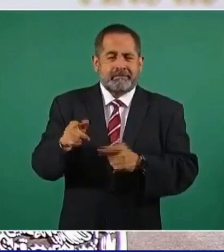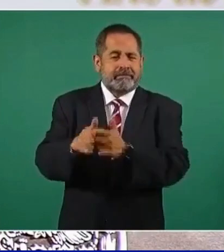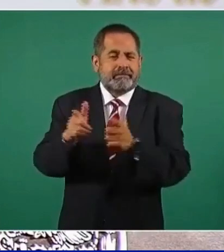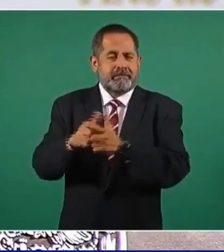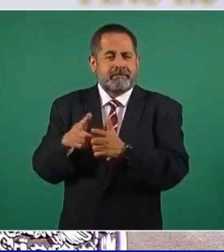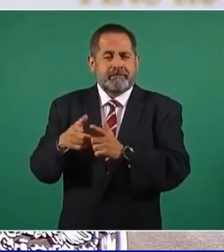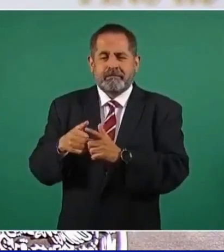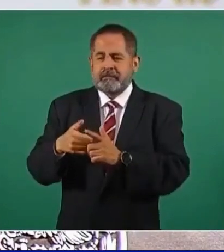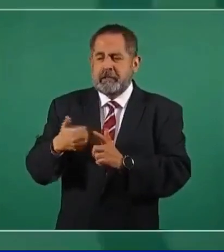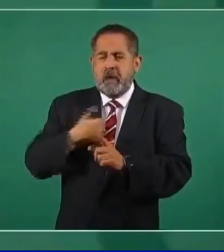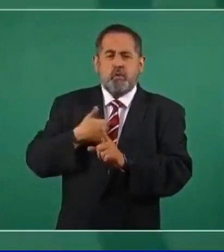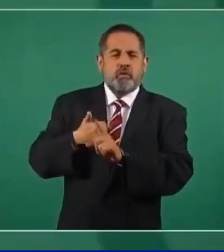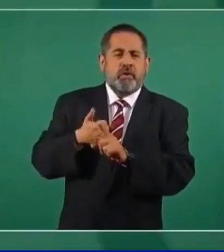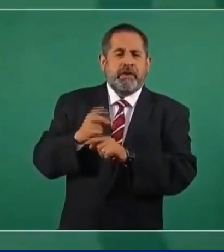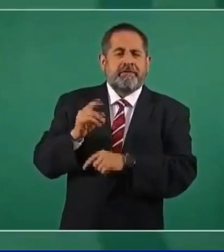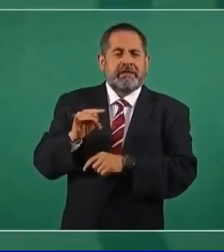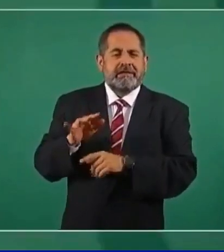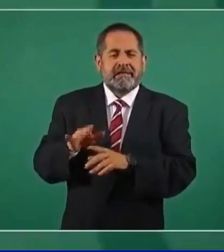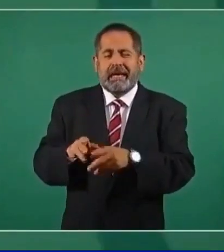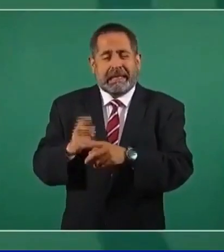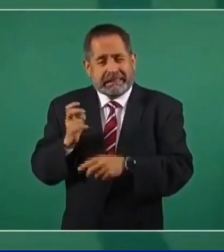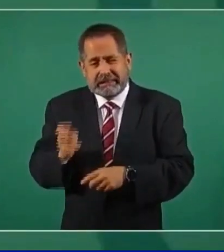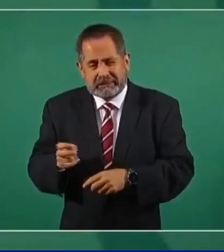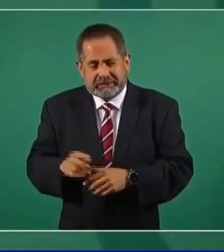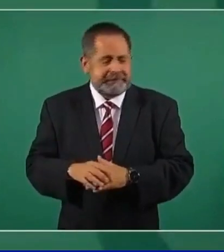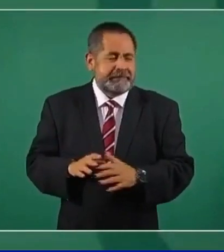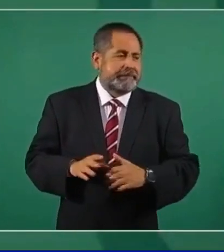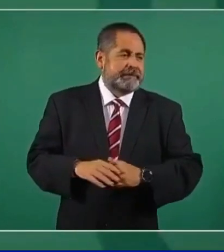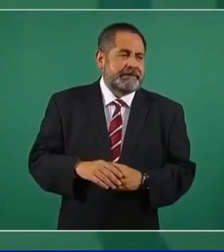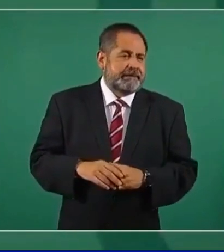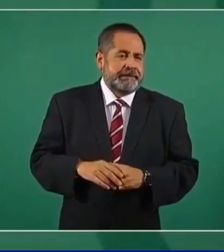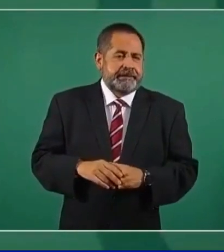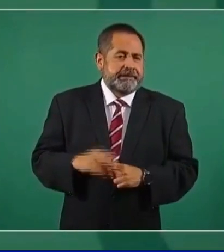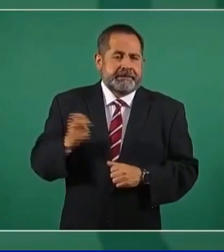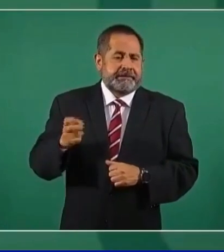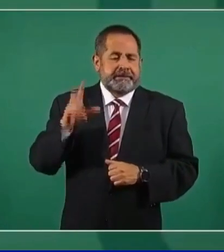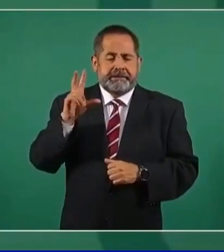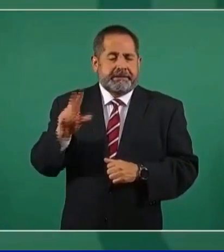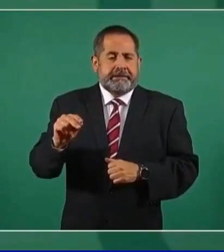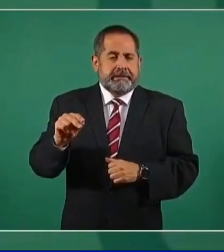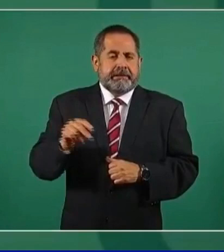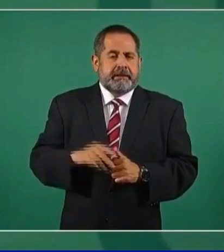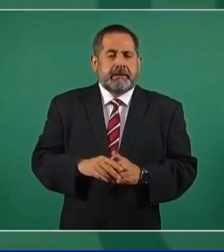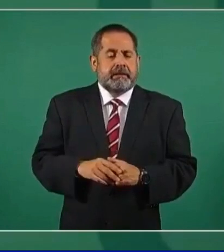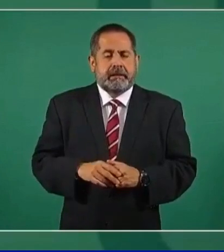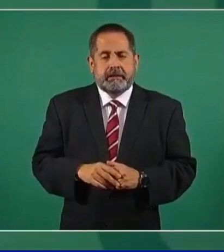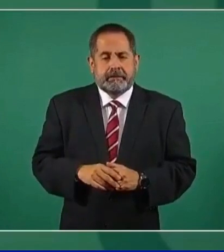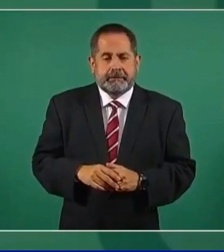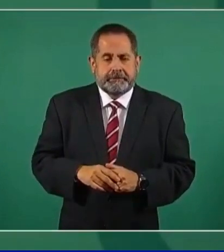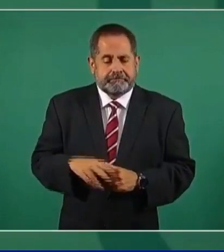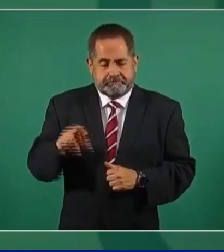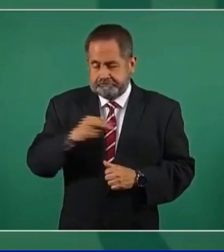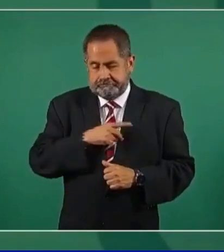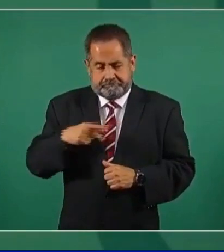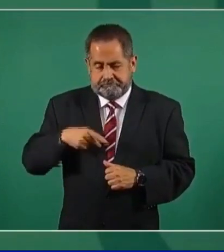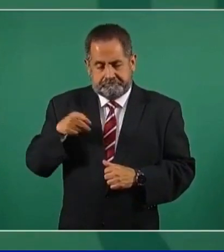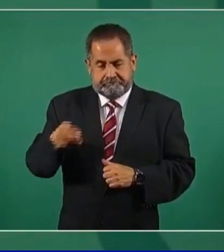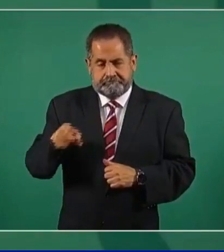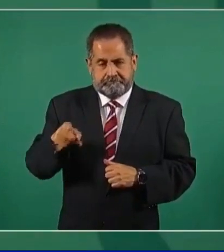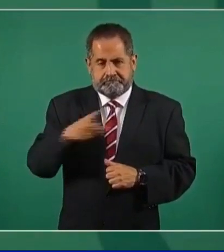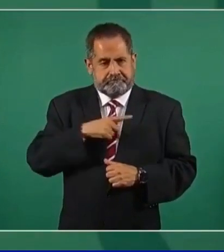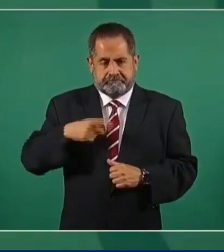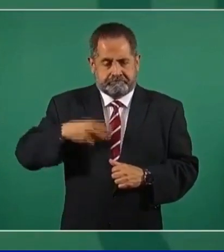autodefensas. Eso no debe de